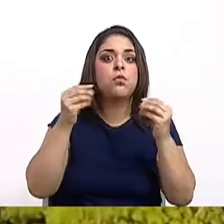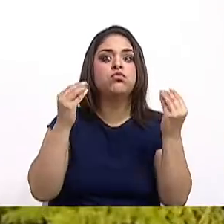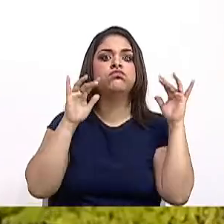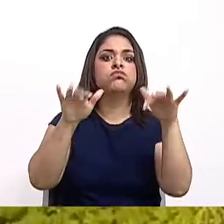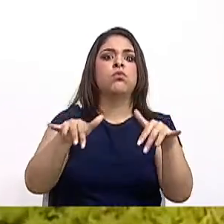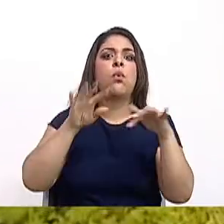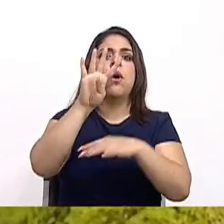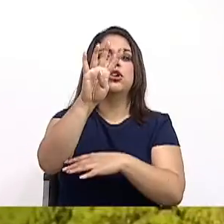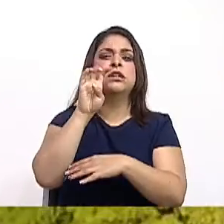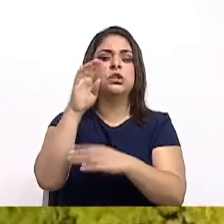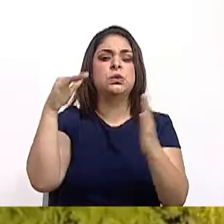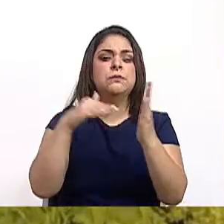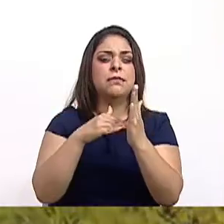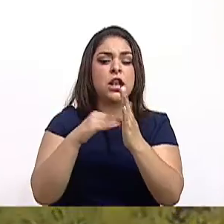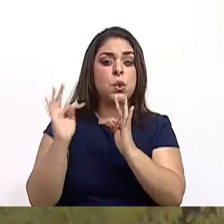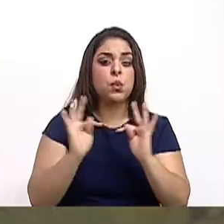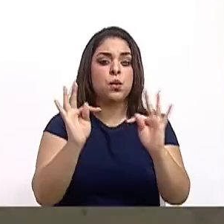por año.